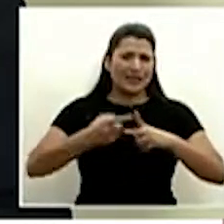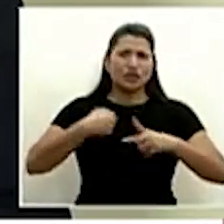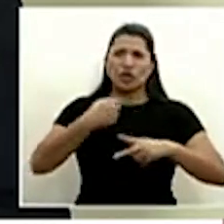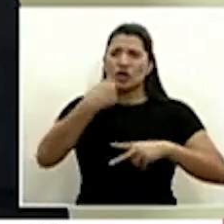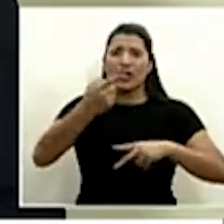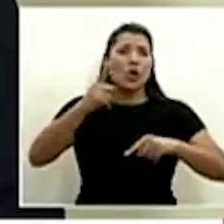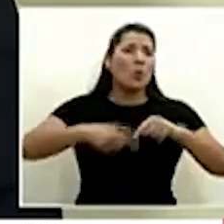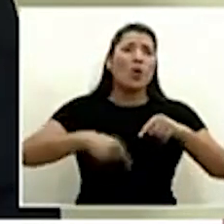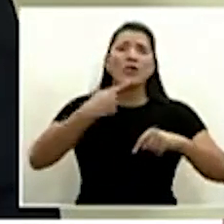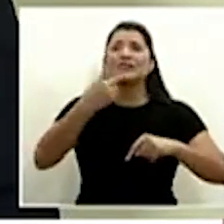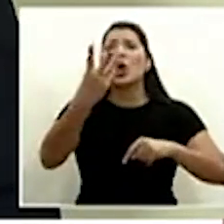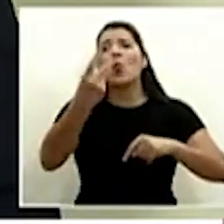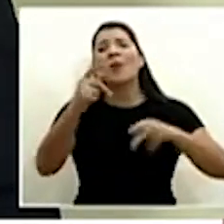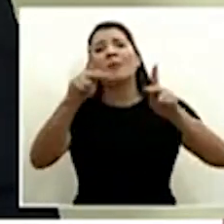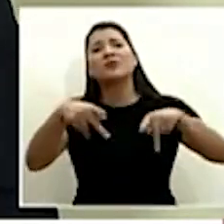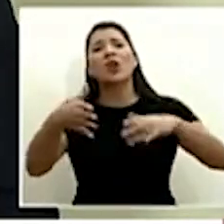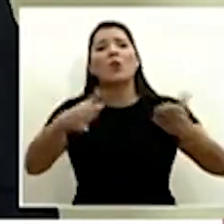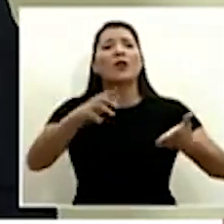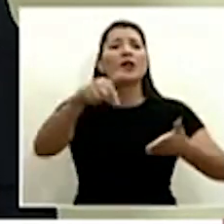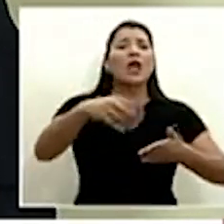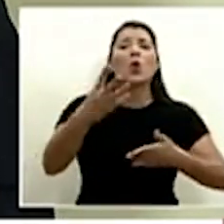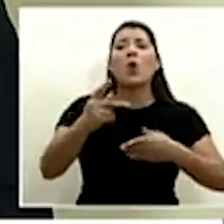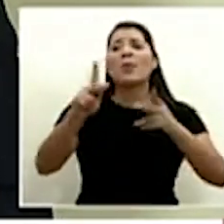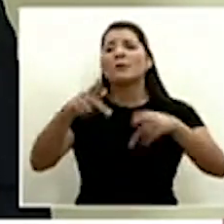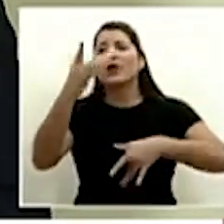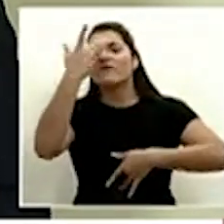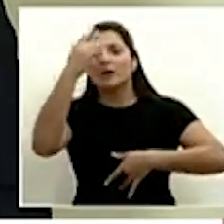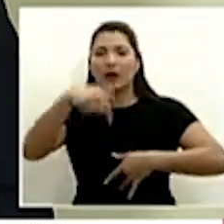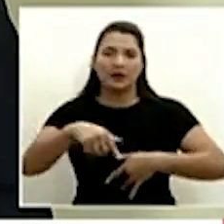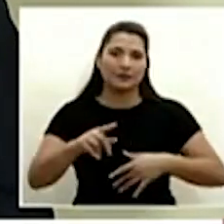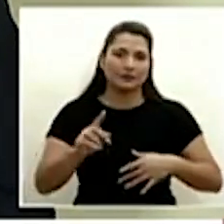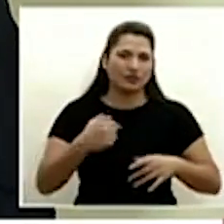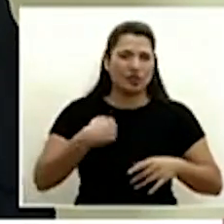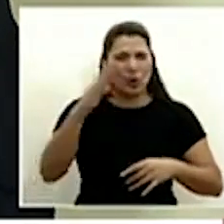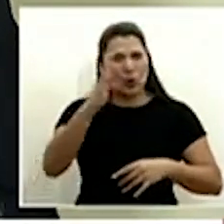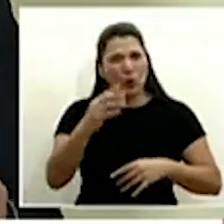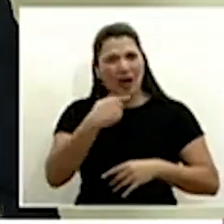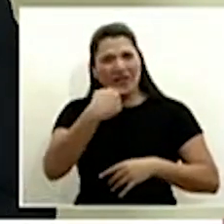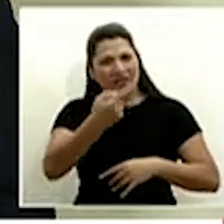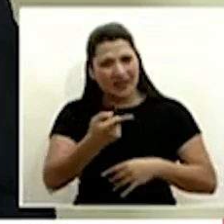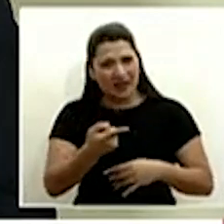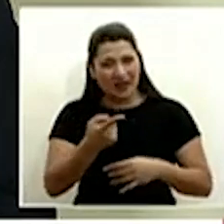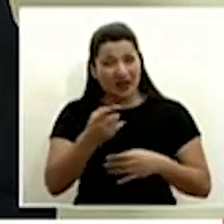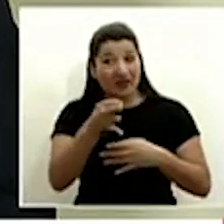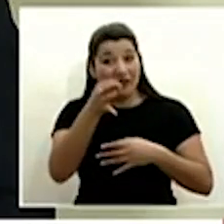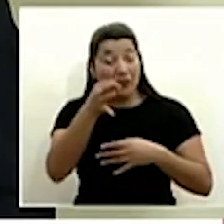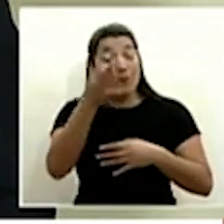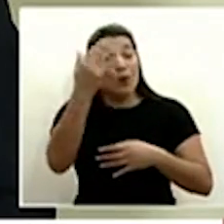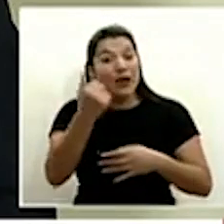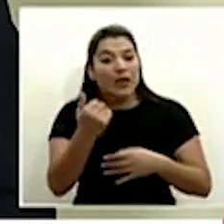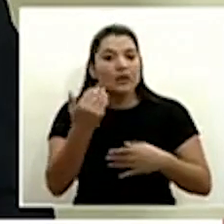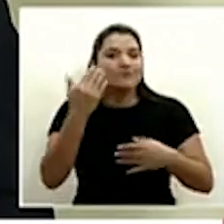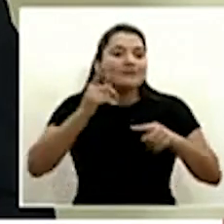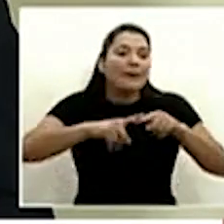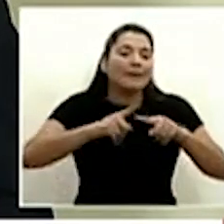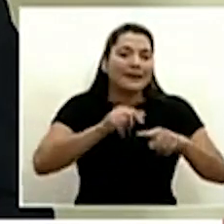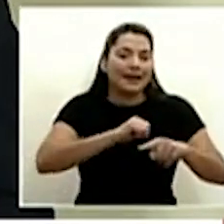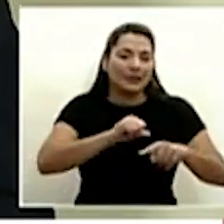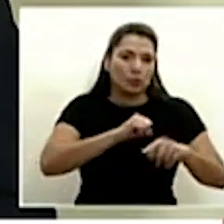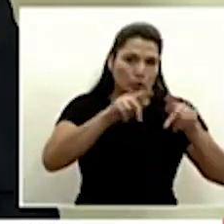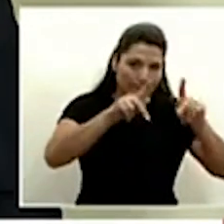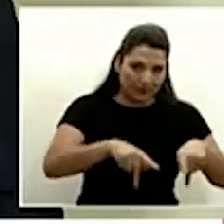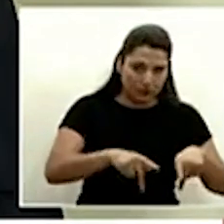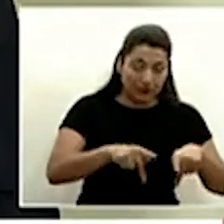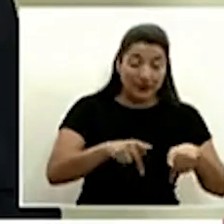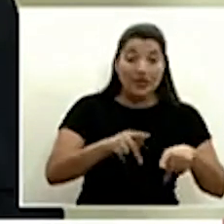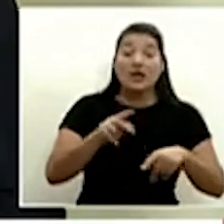así lo hicimos pero las proyecciones que hay incluso no hace falta meterse hay diferentes institutos a nivel internacional que hacen